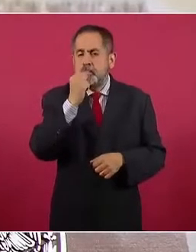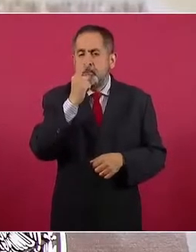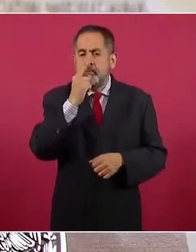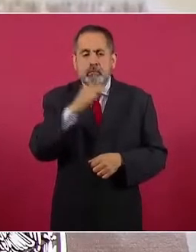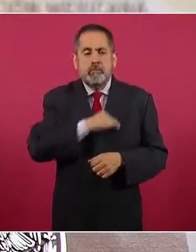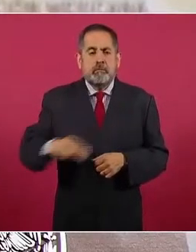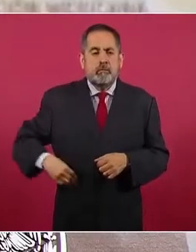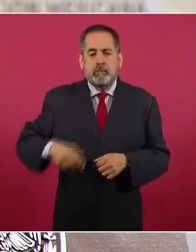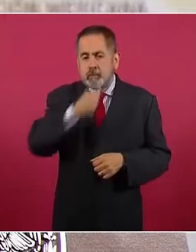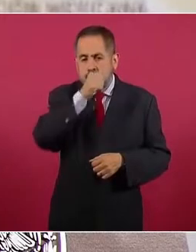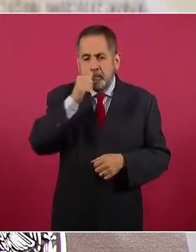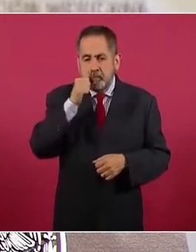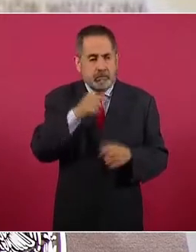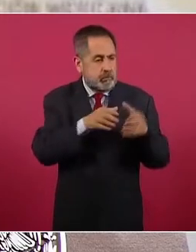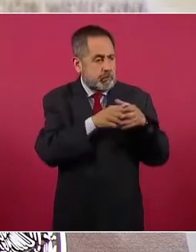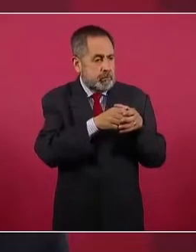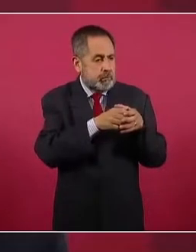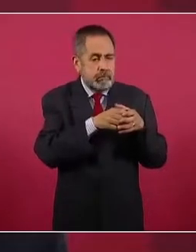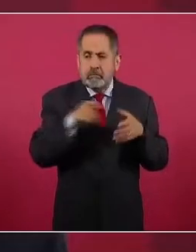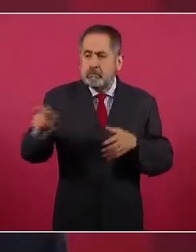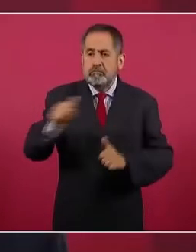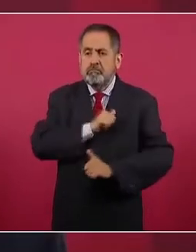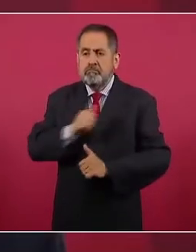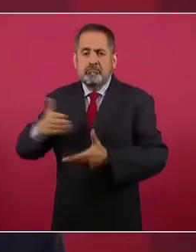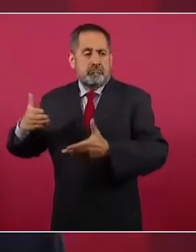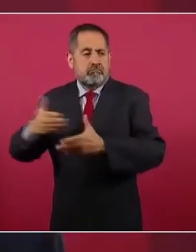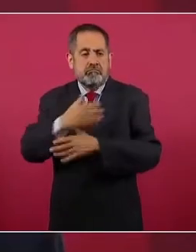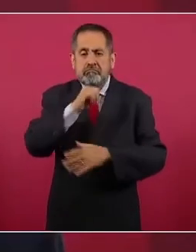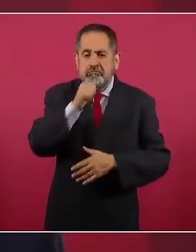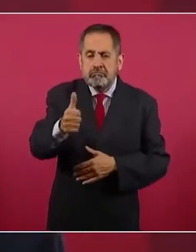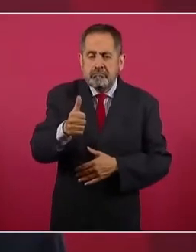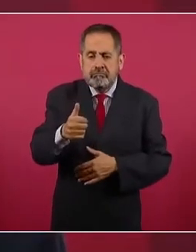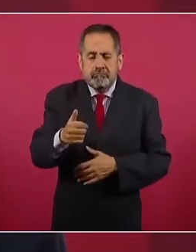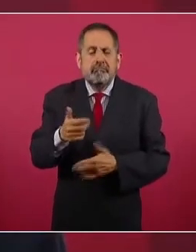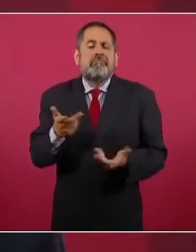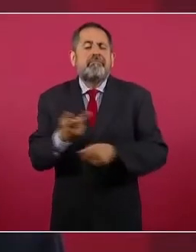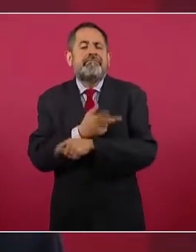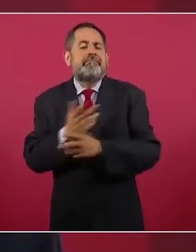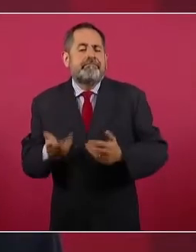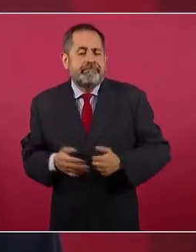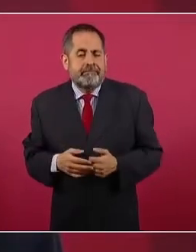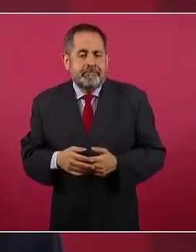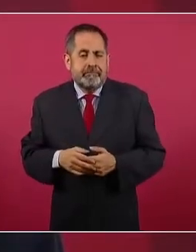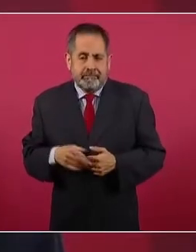si no interviene el Ejército para detener